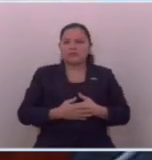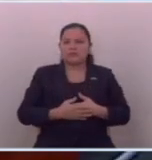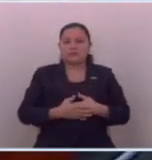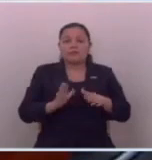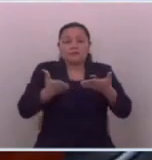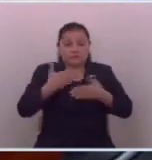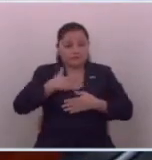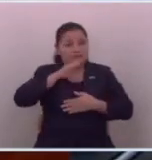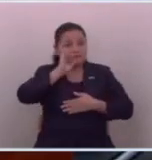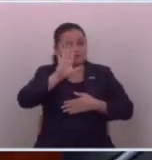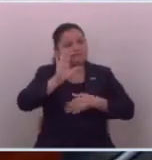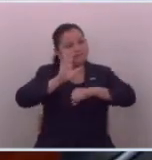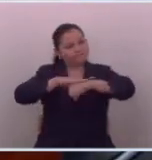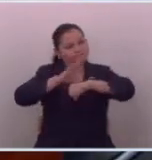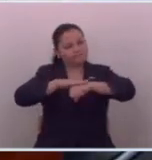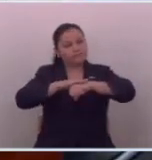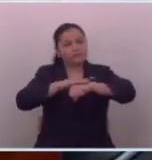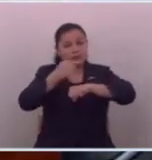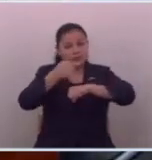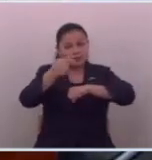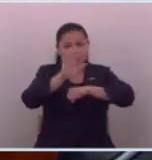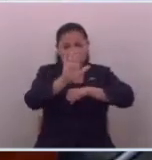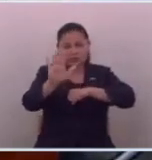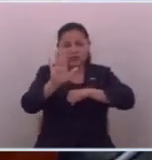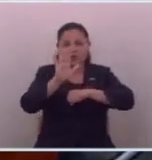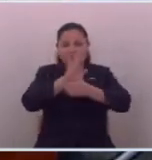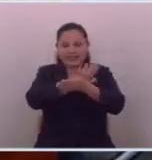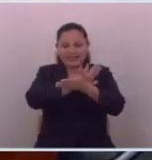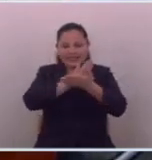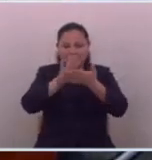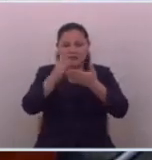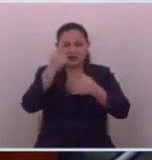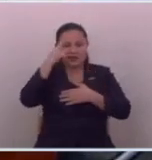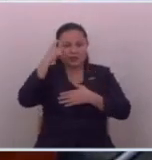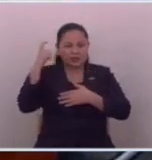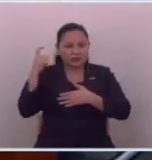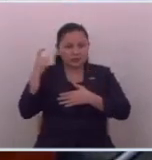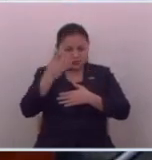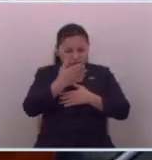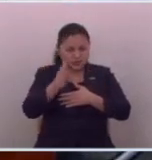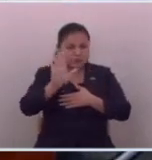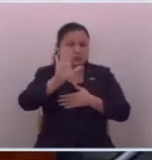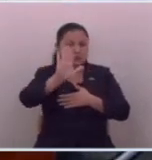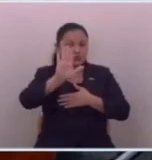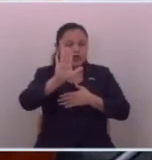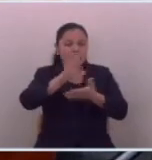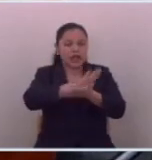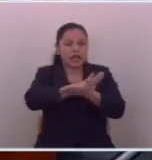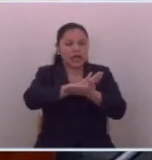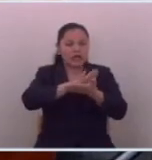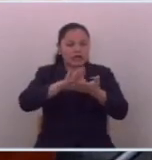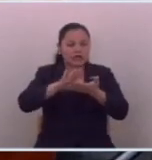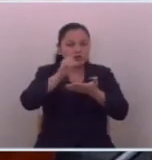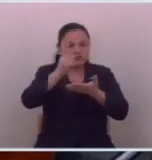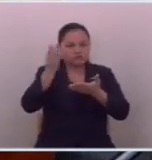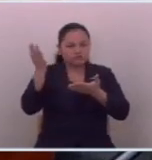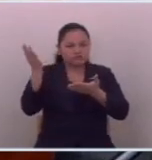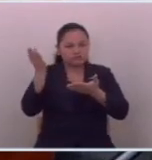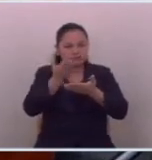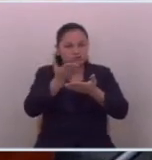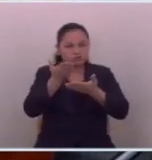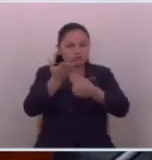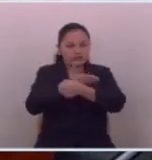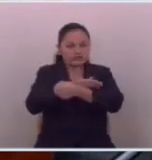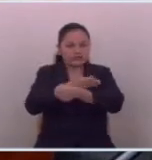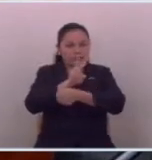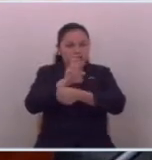por eso yo les digo miren cuando ustedes hablen de un filtro acuérdense de algo el filtro es el que le va a pasar la gente